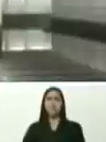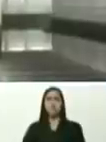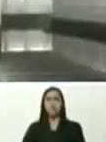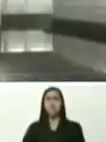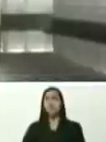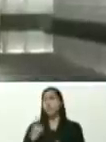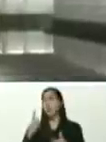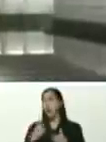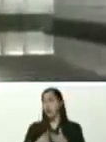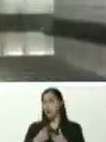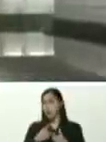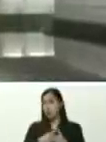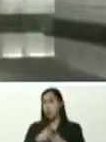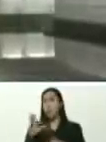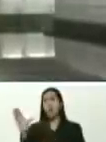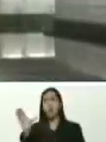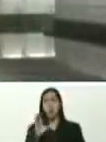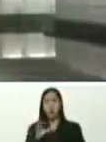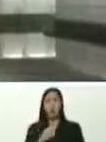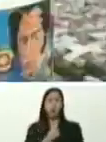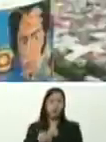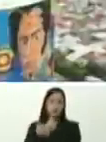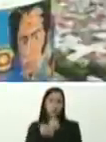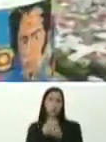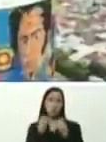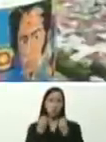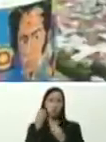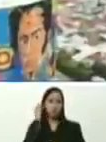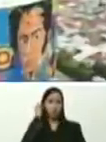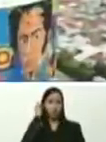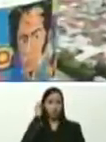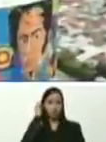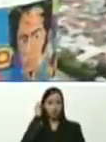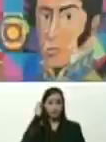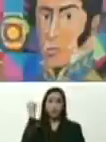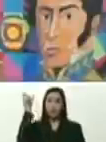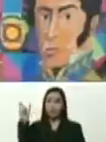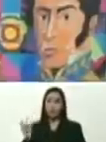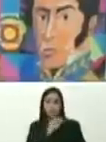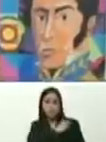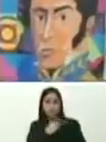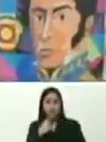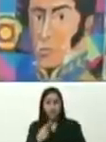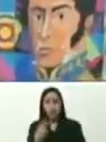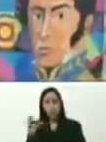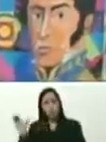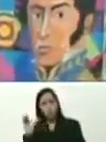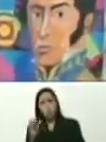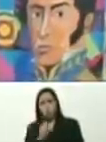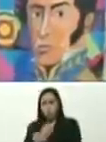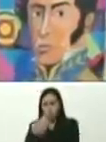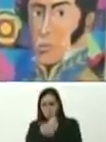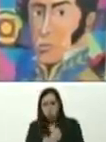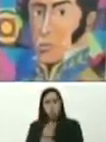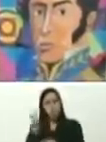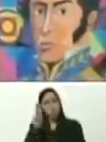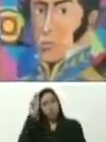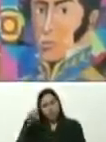así que, Caracas es muy amada, como dice el almirante en jefa, muy amada, yo amo mucho Caracas, a toda Venezuela,